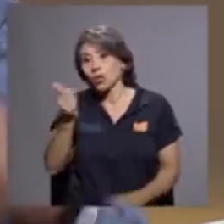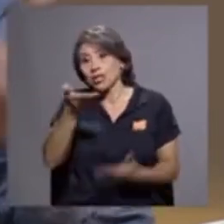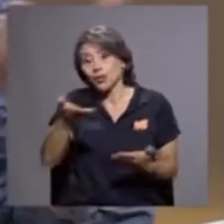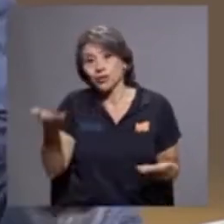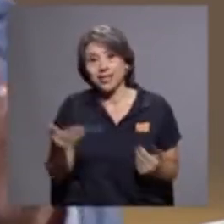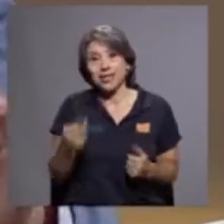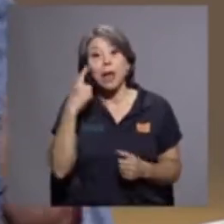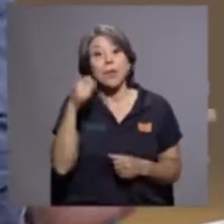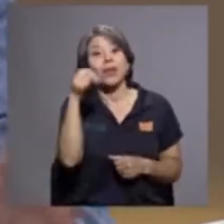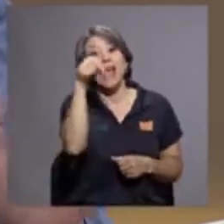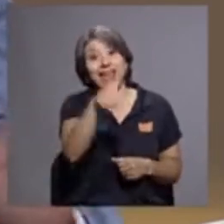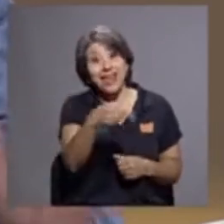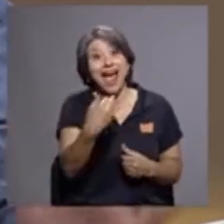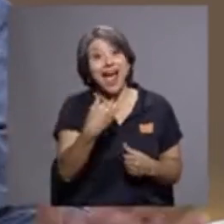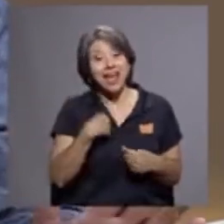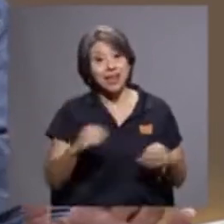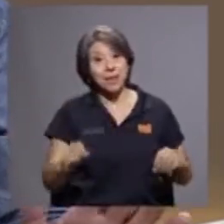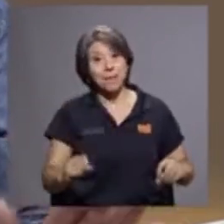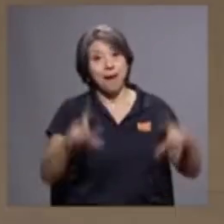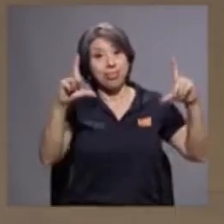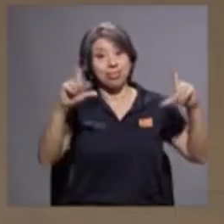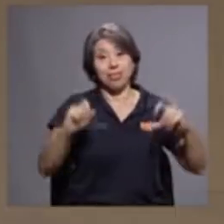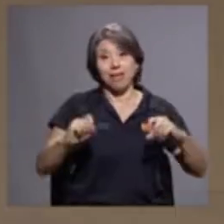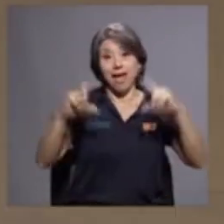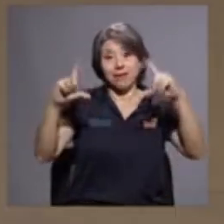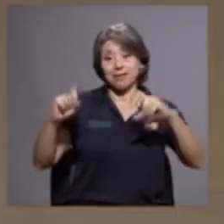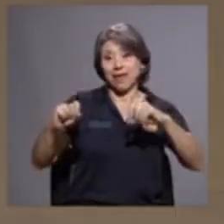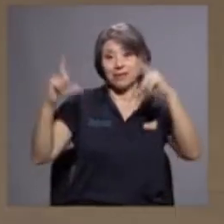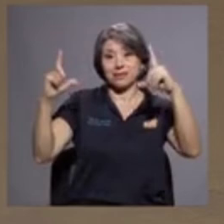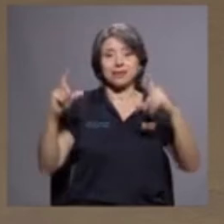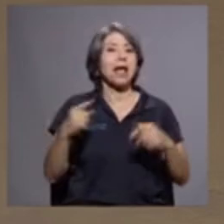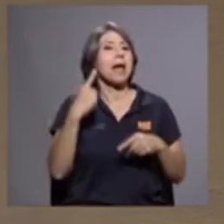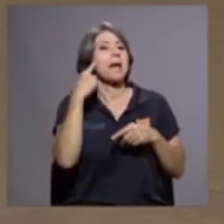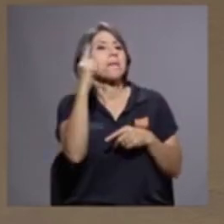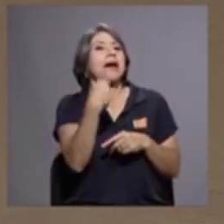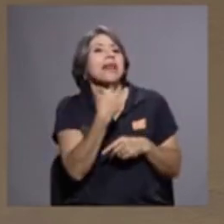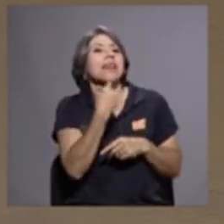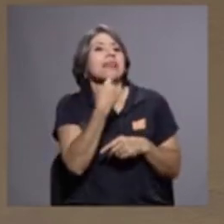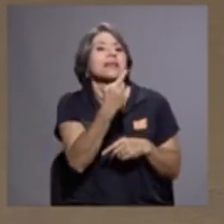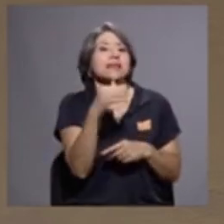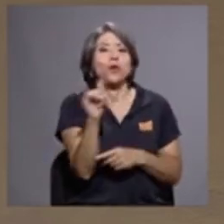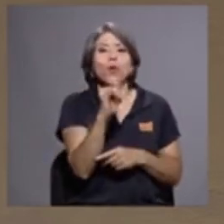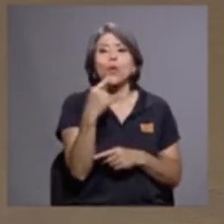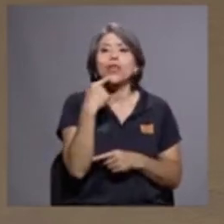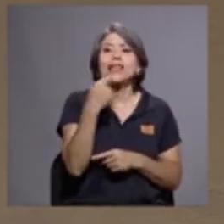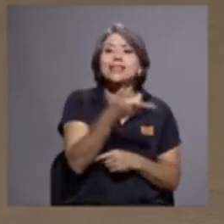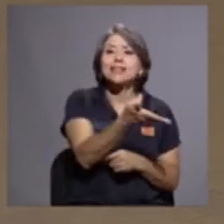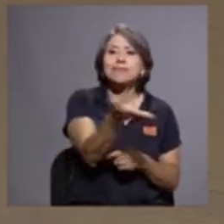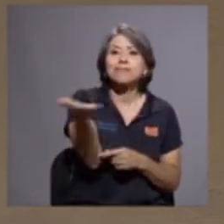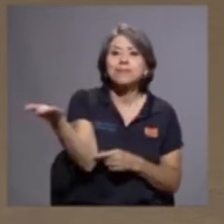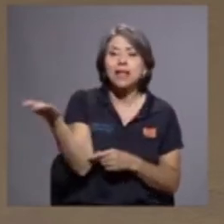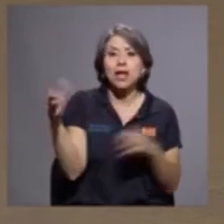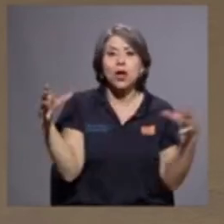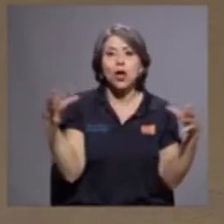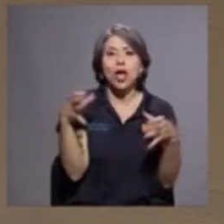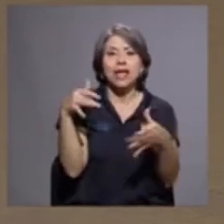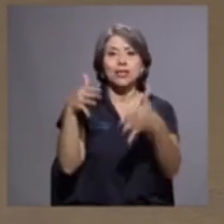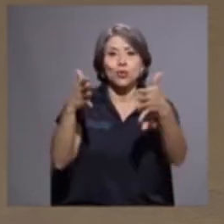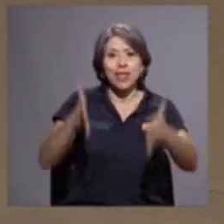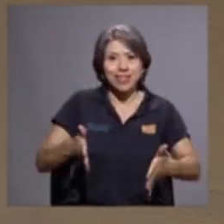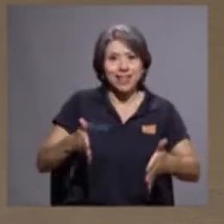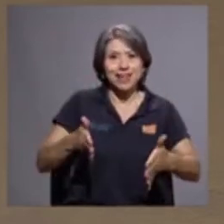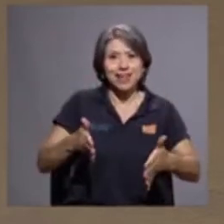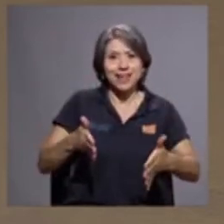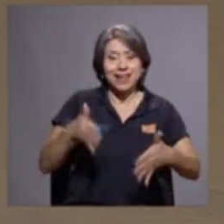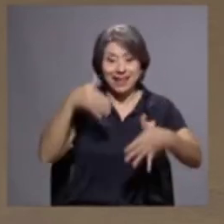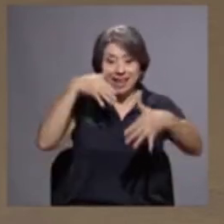las pantallas, ahí está, Para llamarlo como lo llaman quienes tomaron, como el movimiento estudiantil que